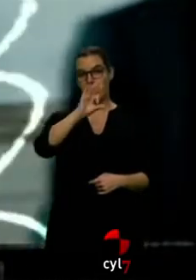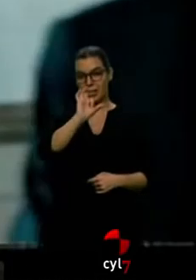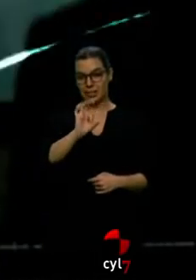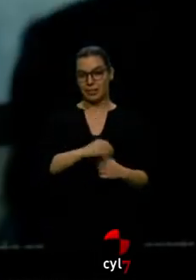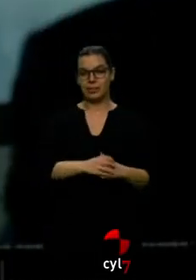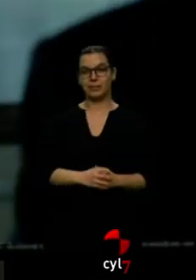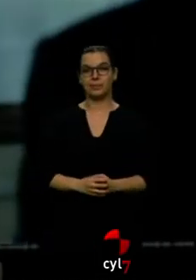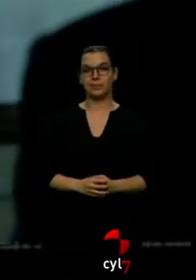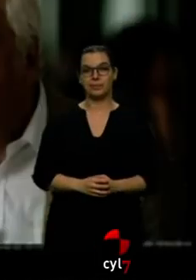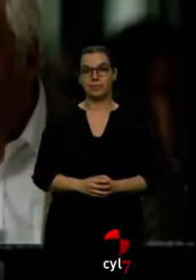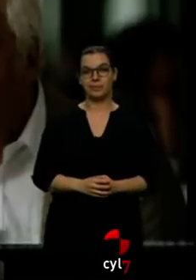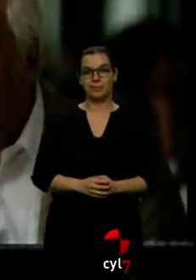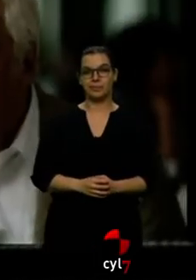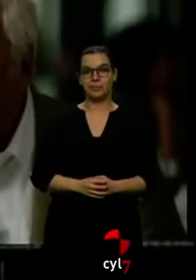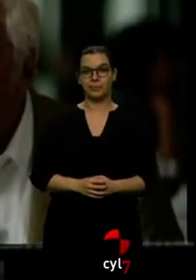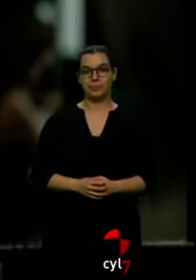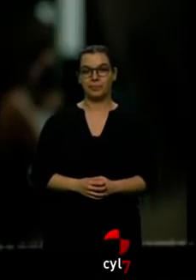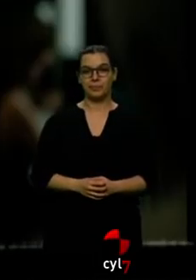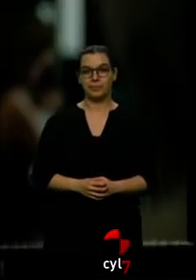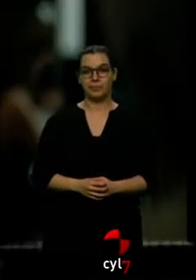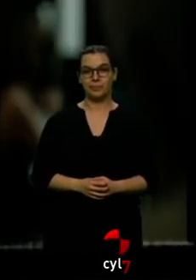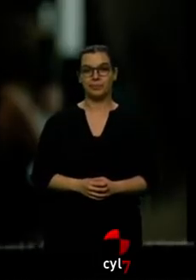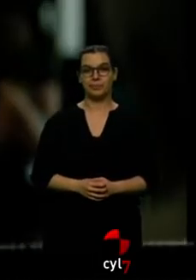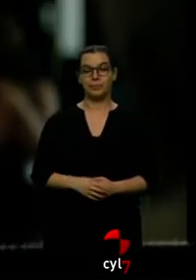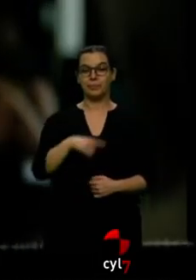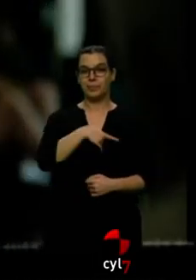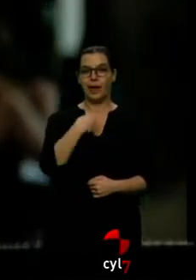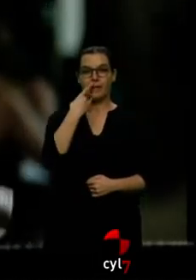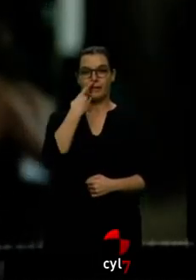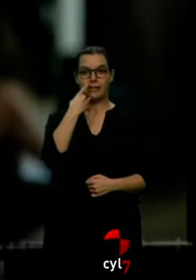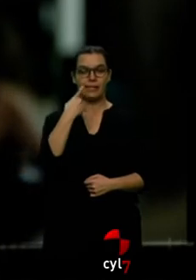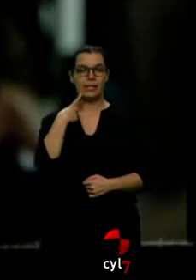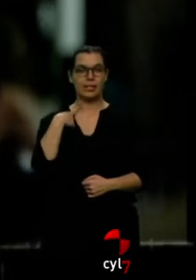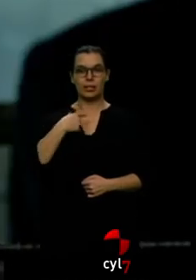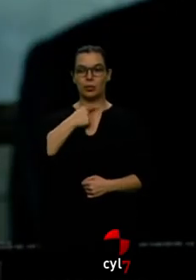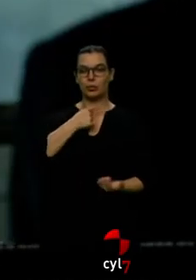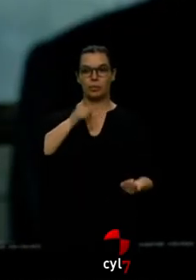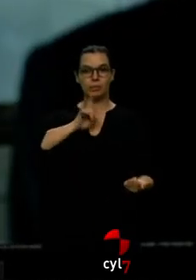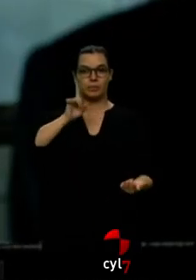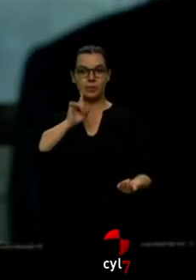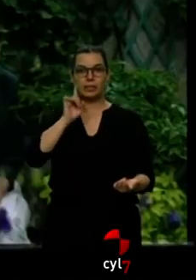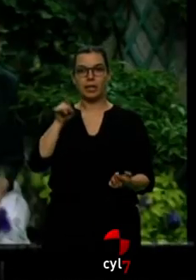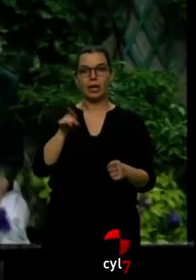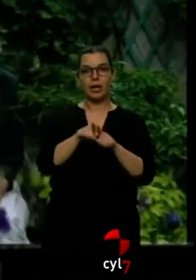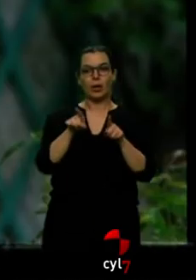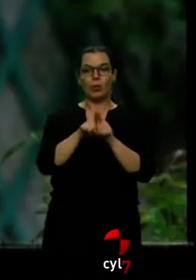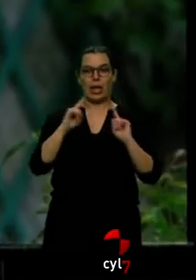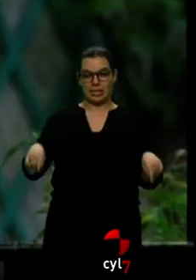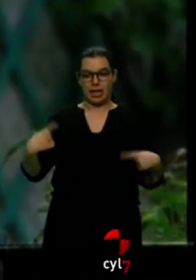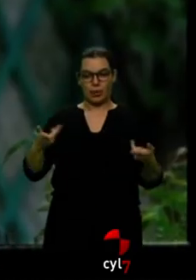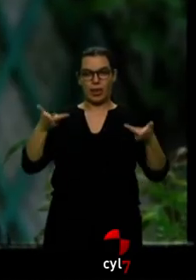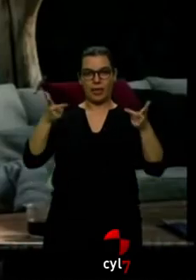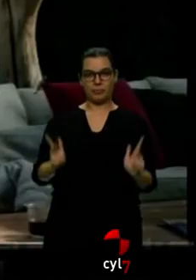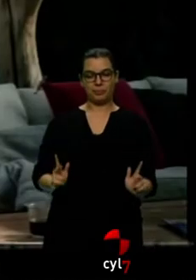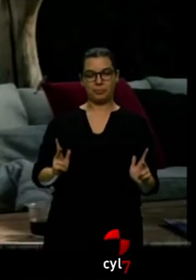¿No estás harto de mentir sin parar? ¿De qué te sirve? Adicto a la mentira, Frank Dubosc fingirá estar en silla de ruedas. ¿Qué querías que le